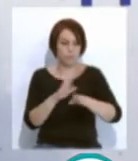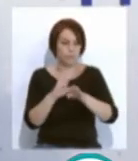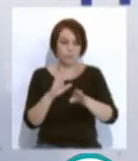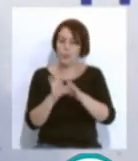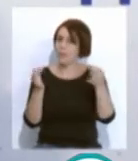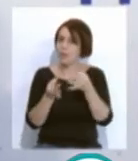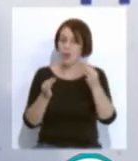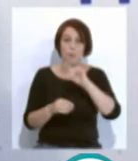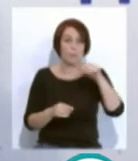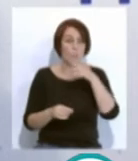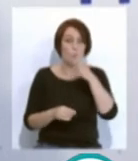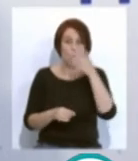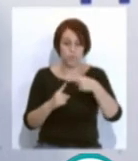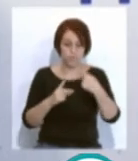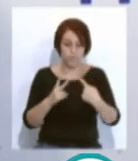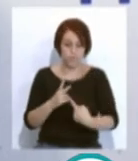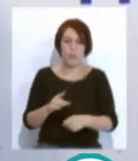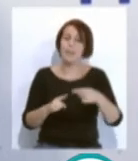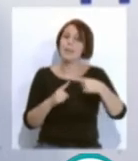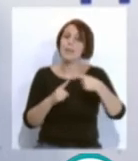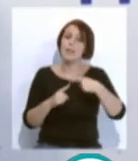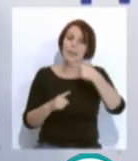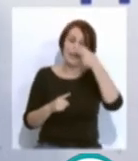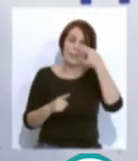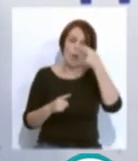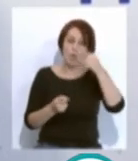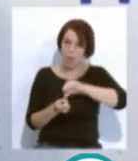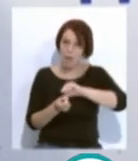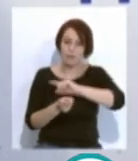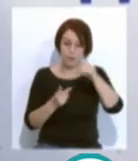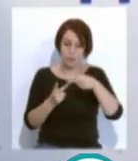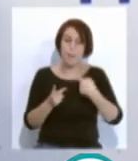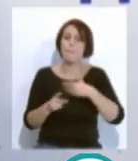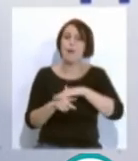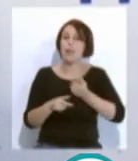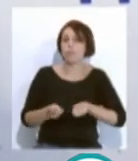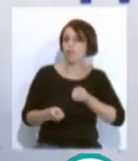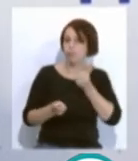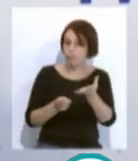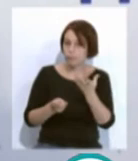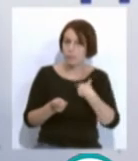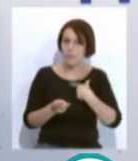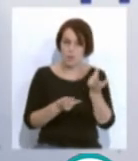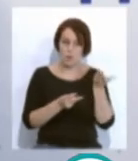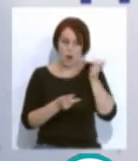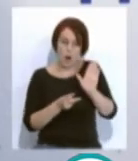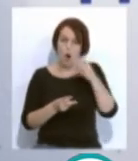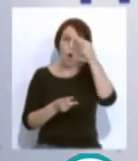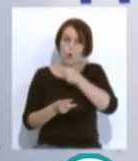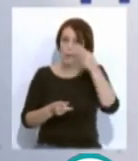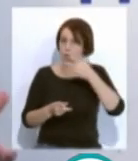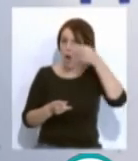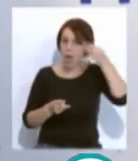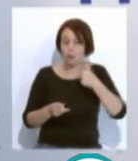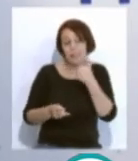primero por varios motivos, no solo por el interés de la ciudad, sino también para hacer de manifiesto y que refleje la realidad del compromiso que